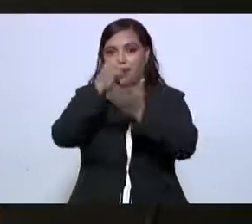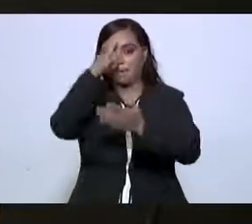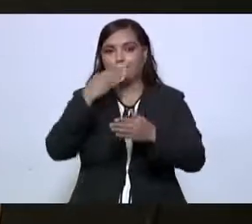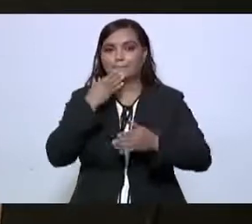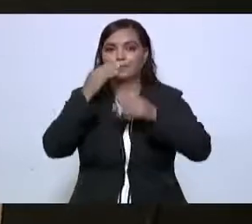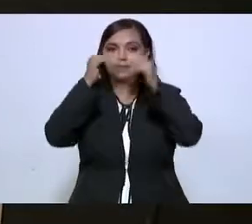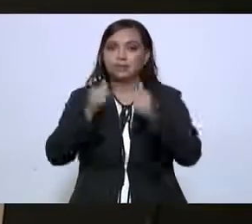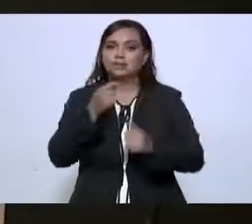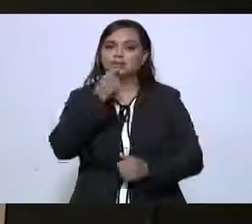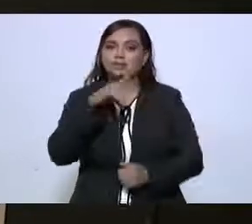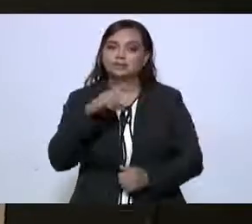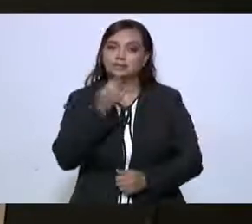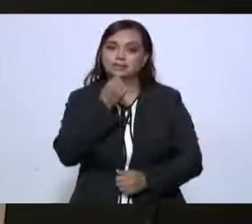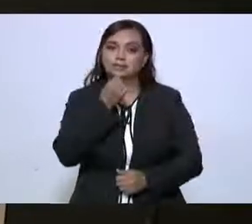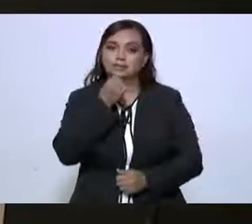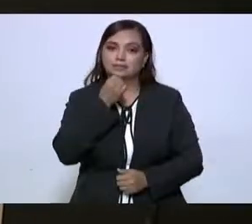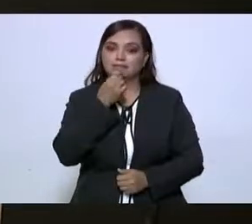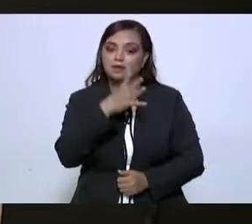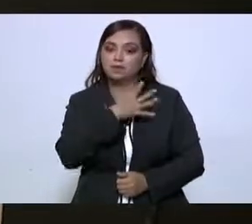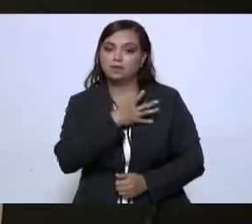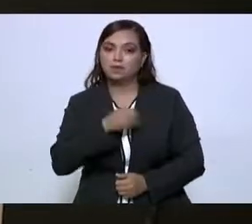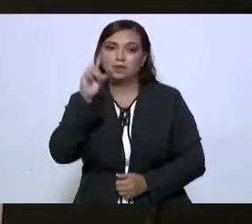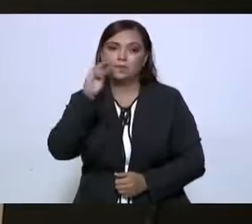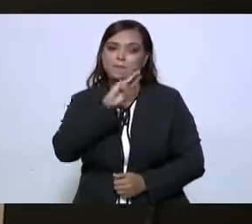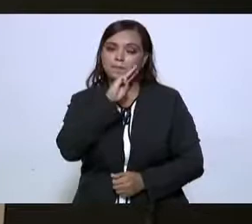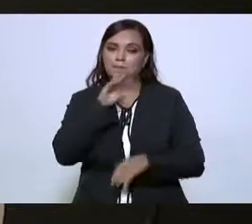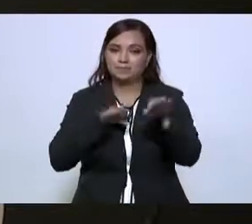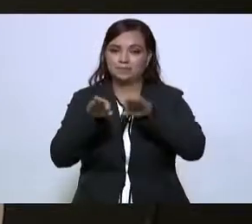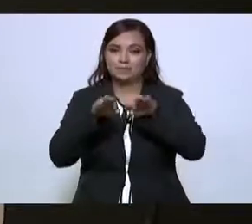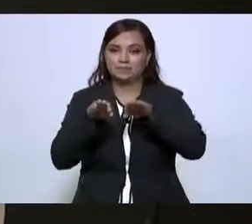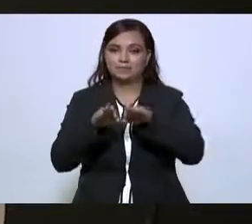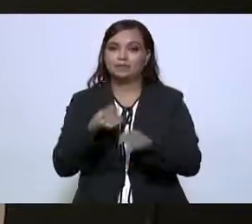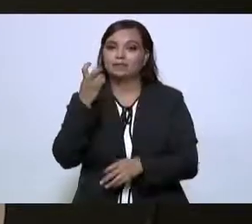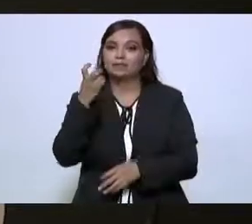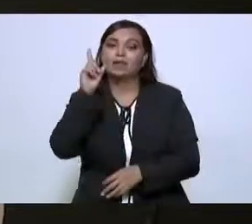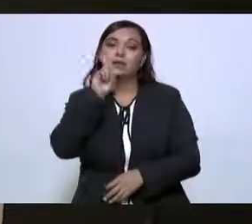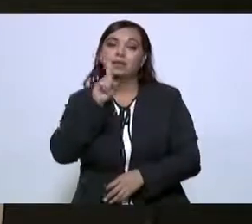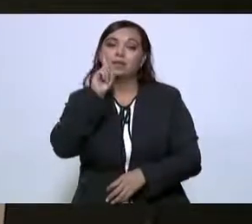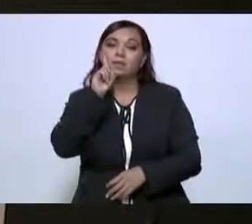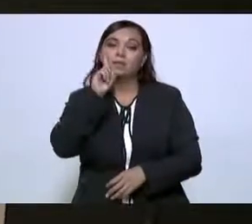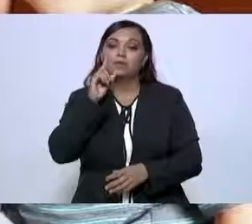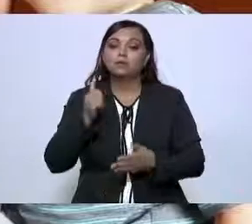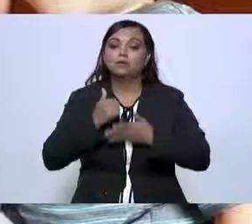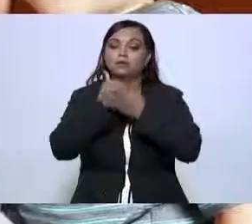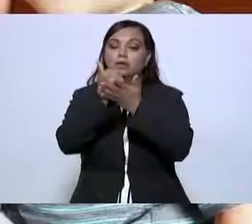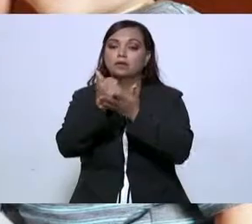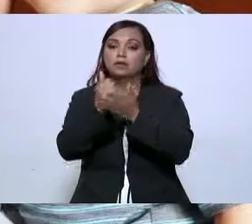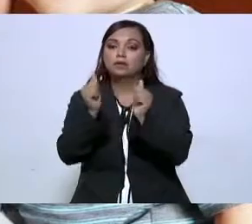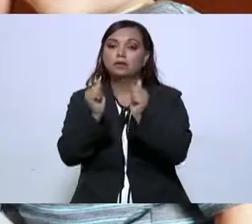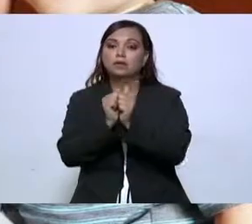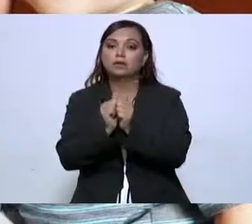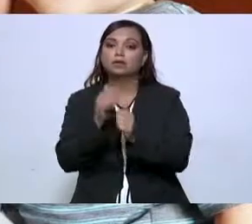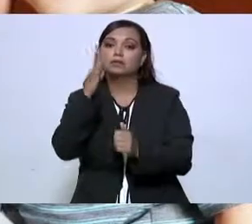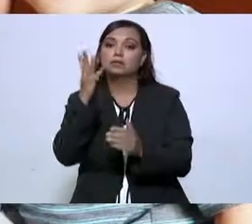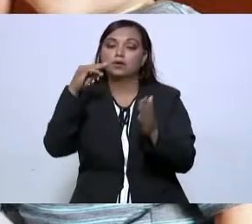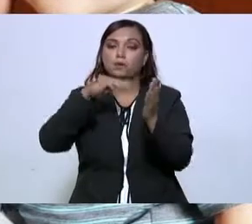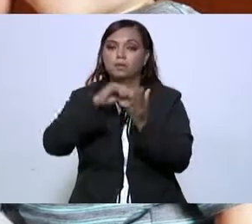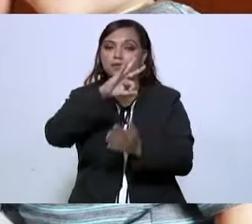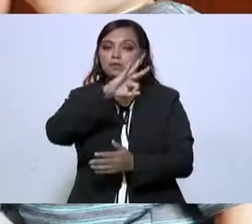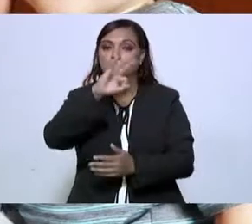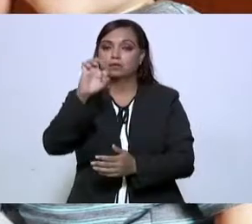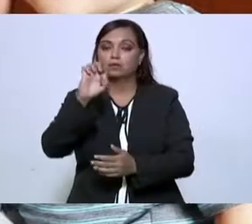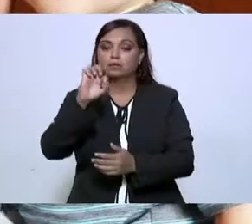el bienestar de niñas y niños, hijos de madres trabajadoras, ellas son beneficiarias en una cantidad de cinco mil